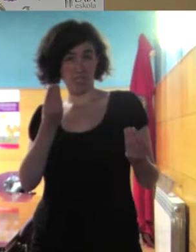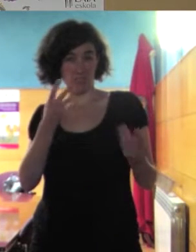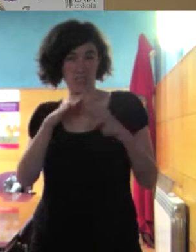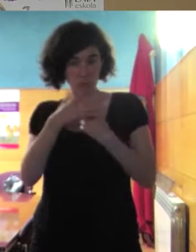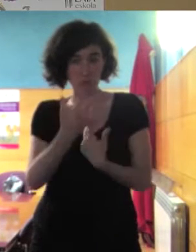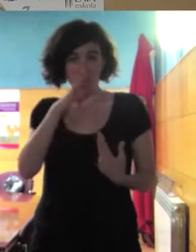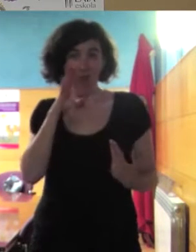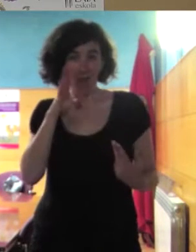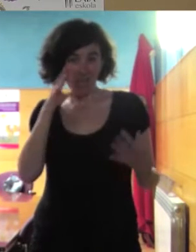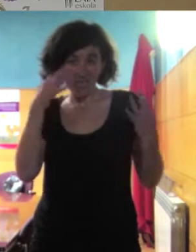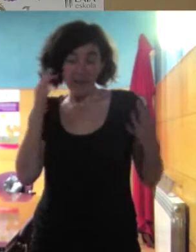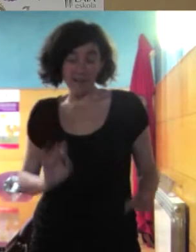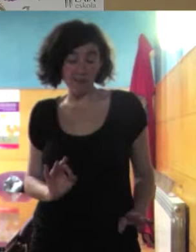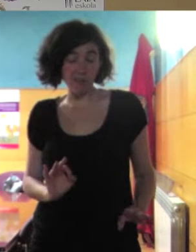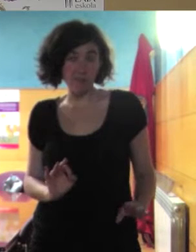pues